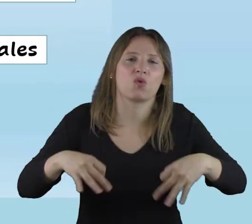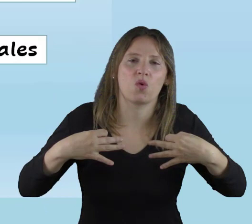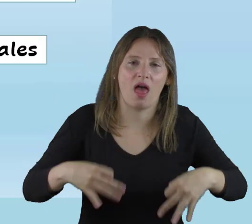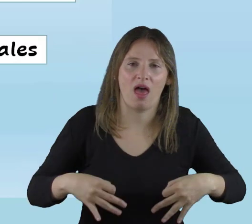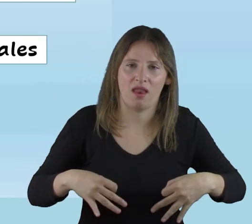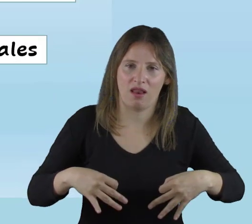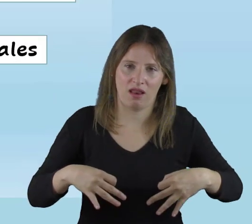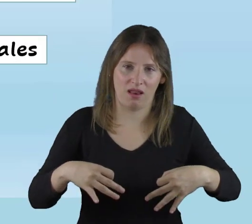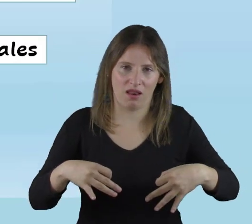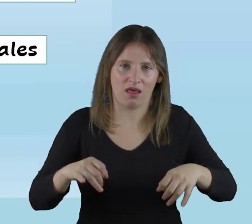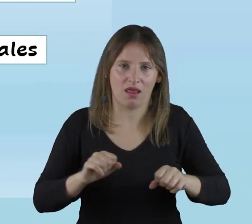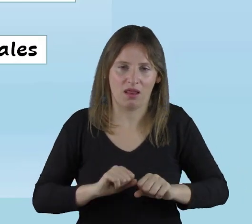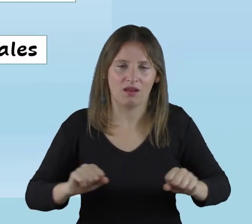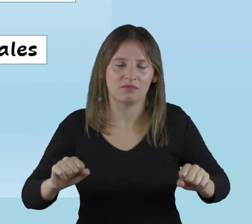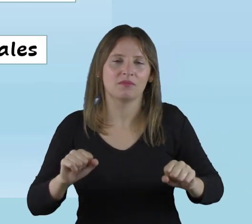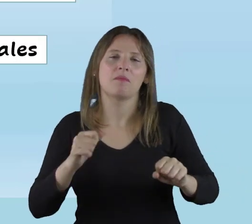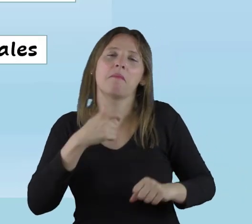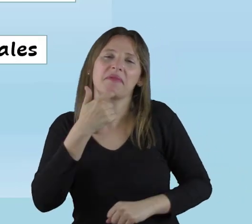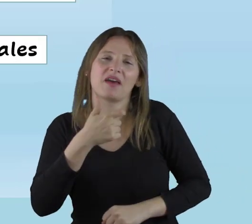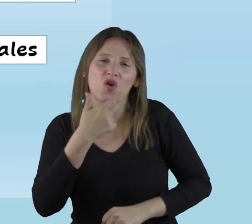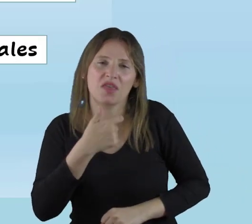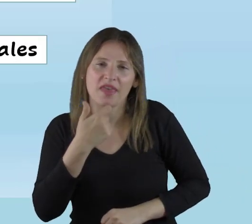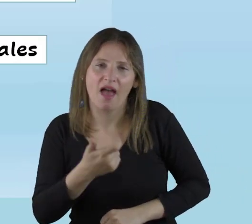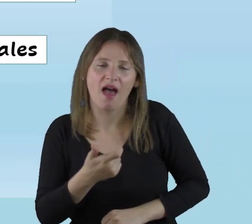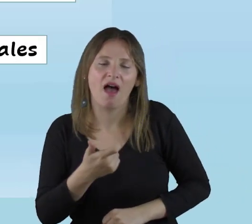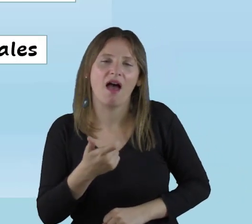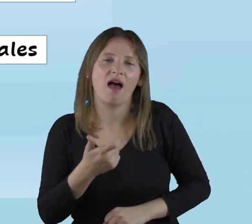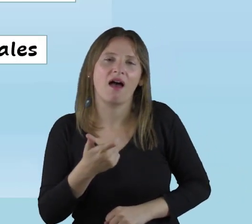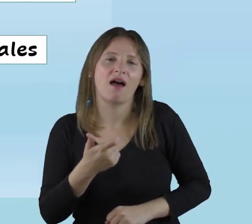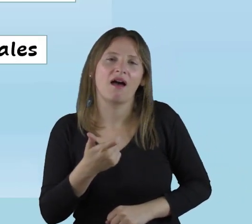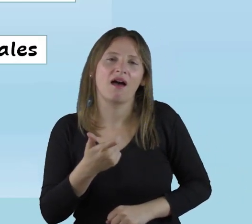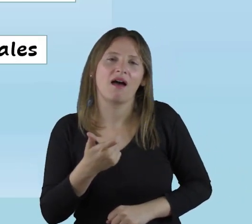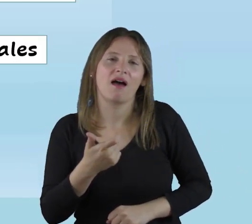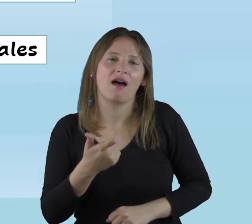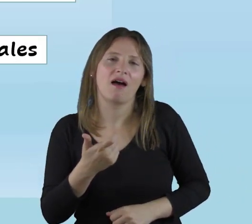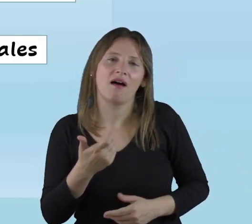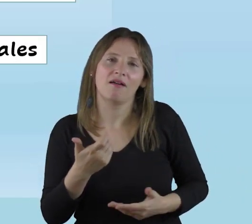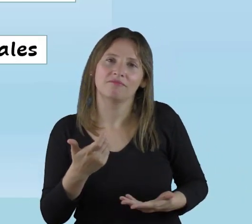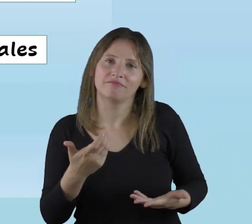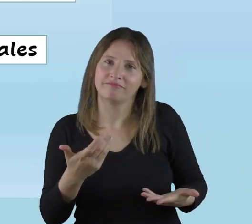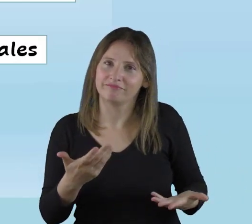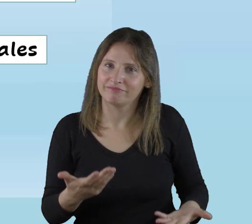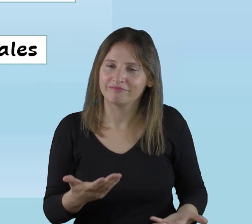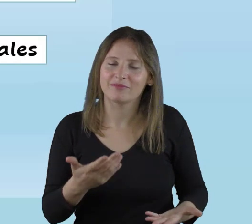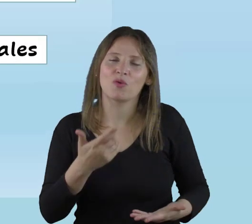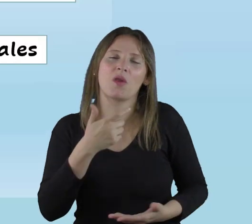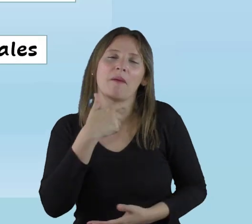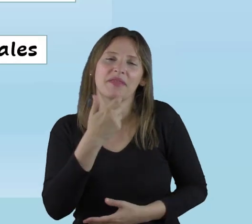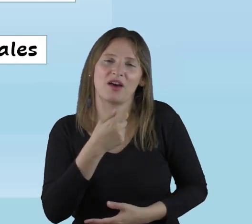es asegurar una pedagogía